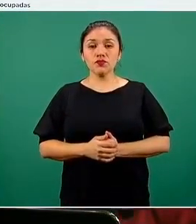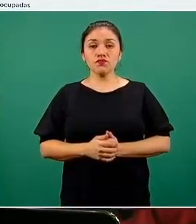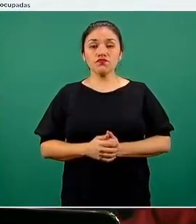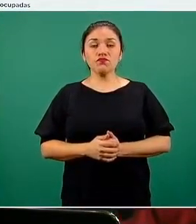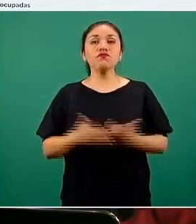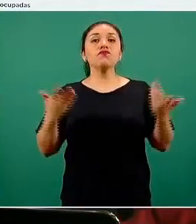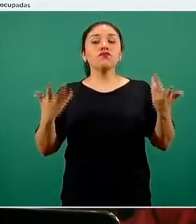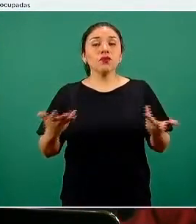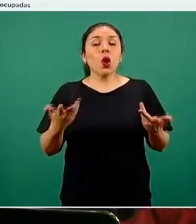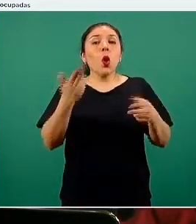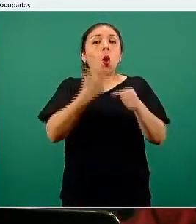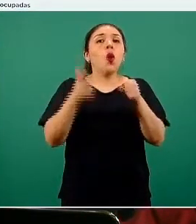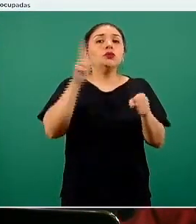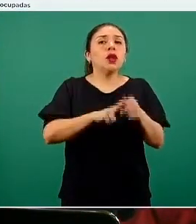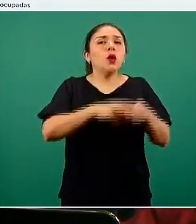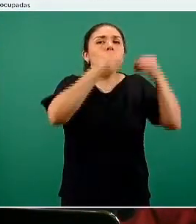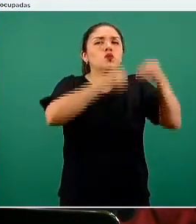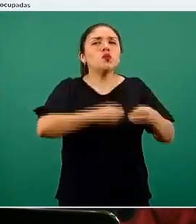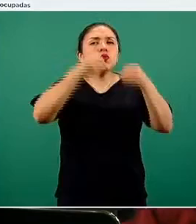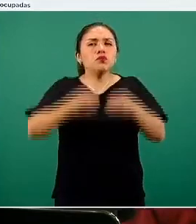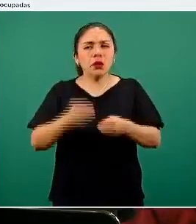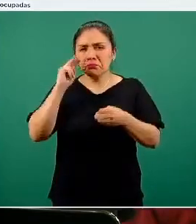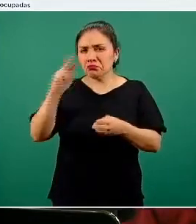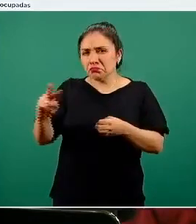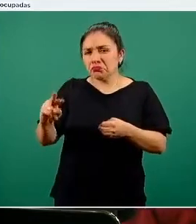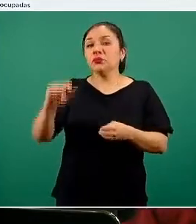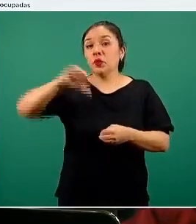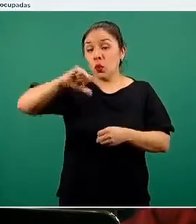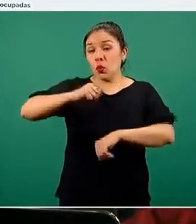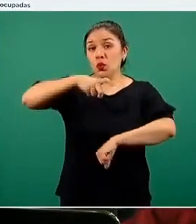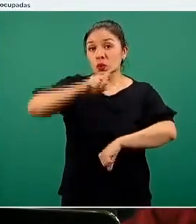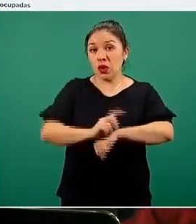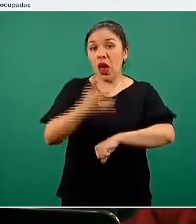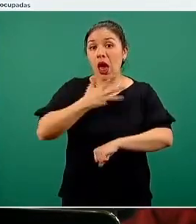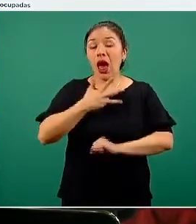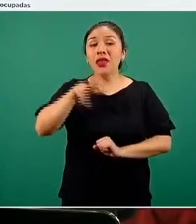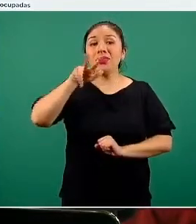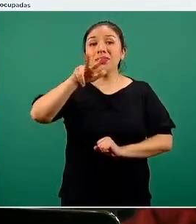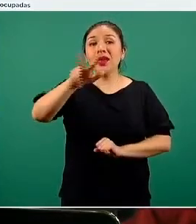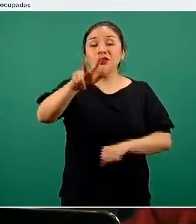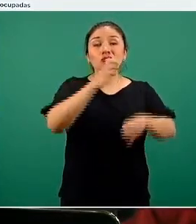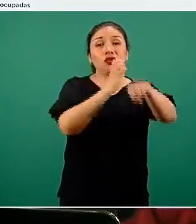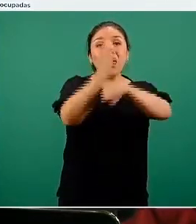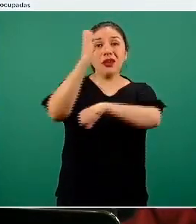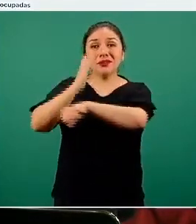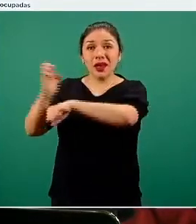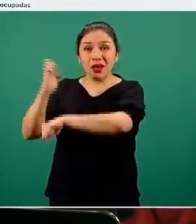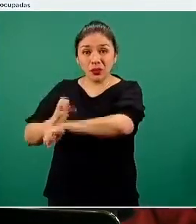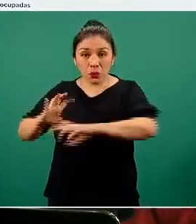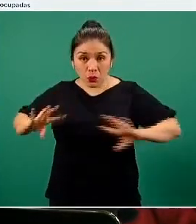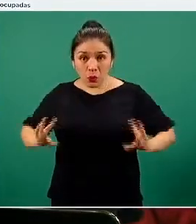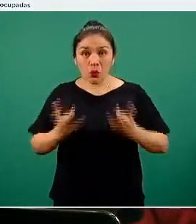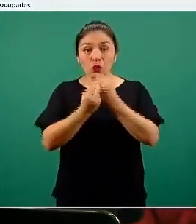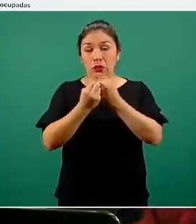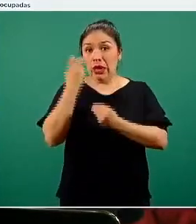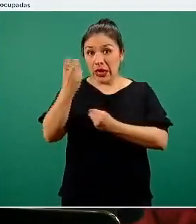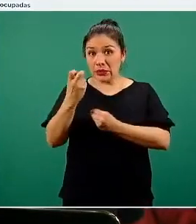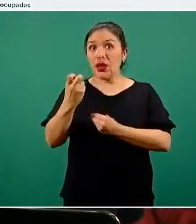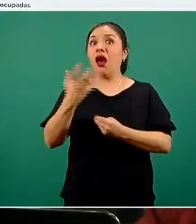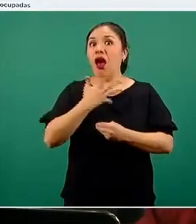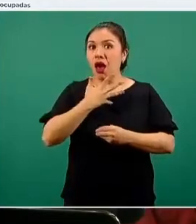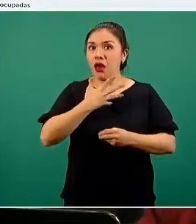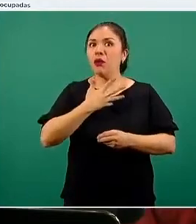ocupación hospitalaria. Podemos ver que para el día de hoy 18 entidades, y este es un número que ha ido